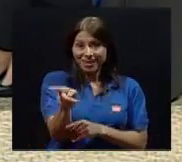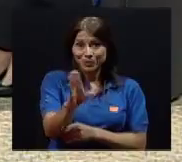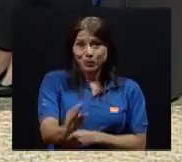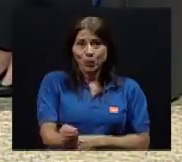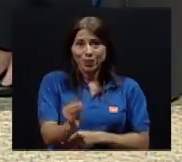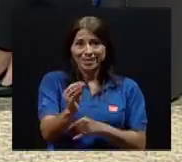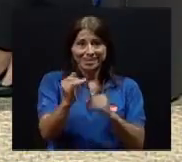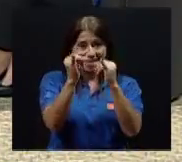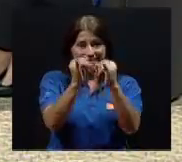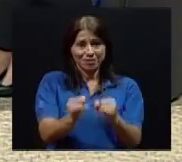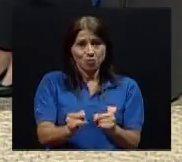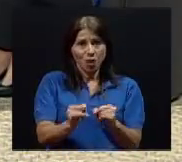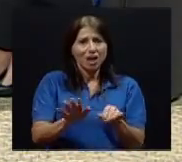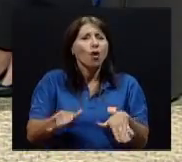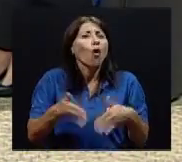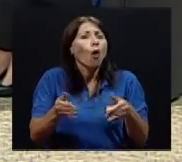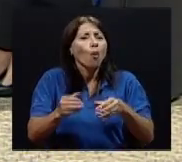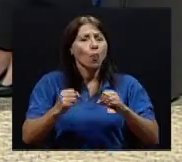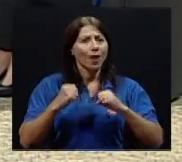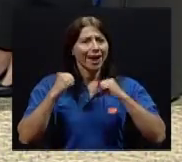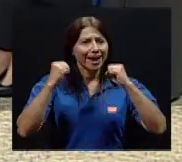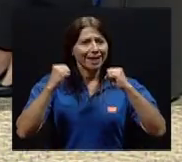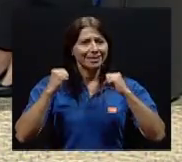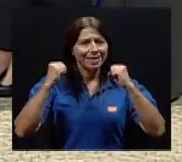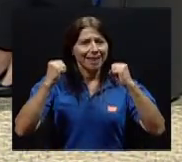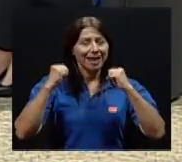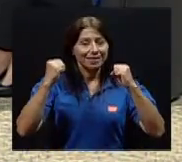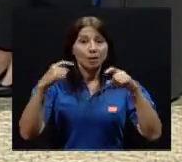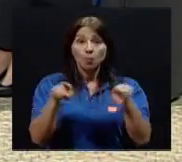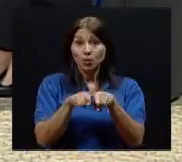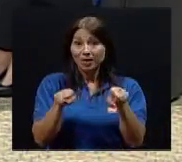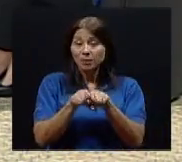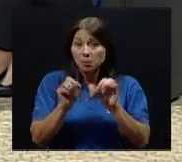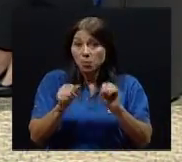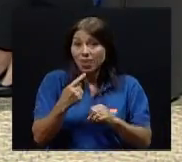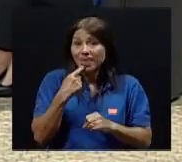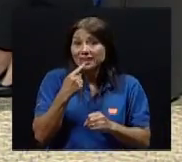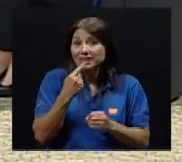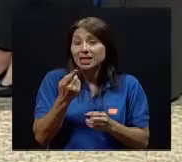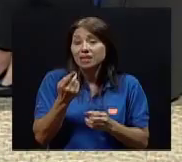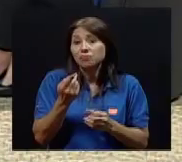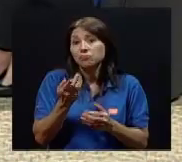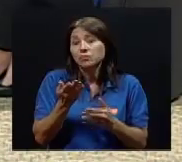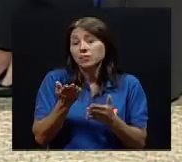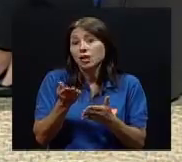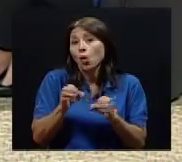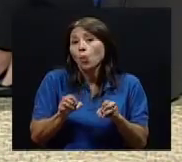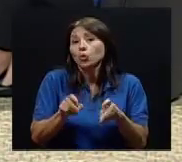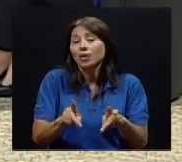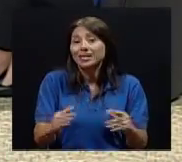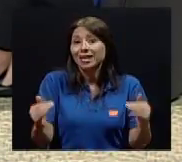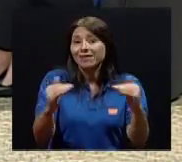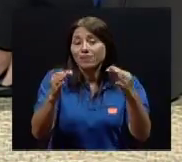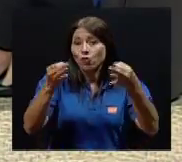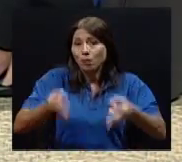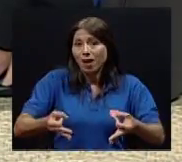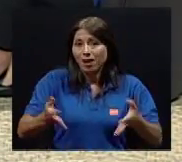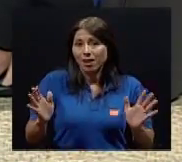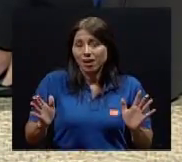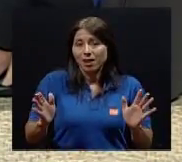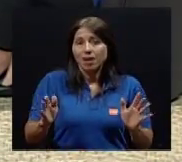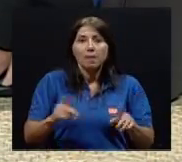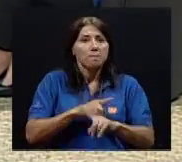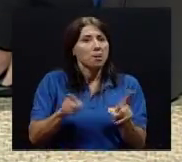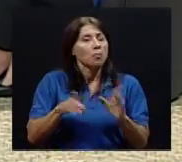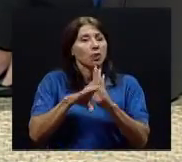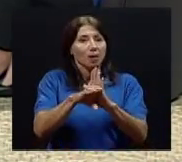muy importante, que es cómo pueden ejercitarse ellos de manera individual, porque también iba a hacer mención de los espacios que se brindan a nivel de educación formal.